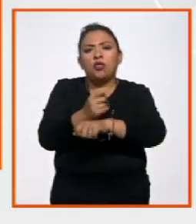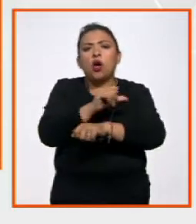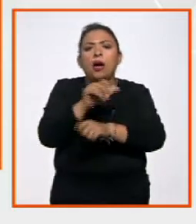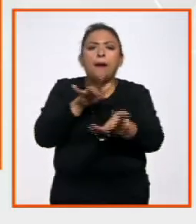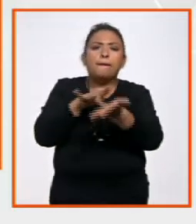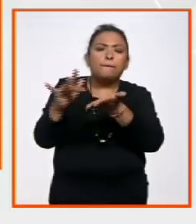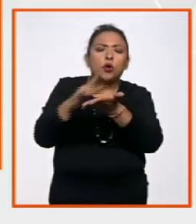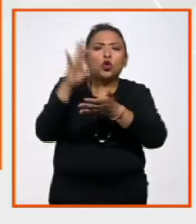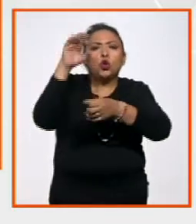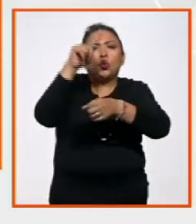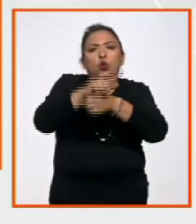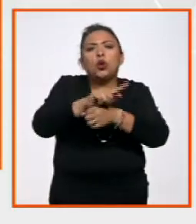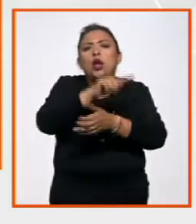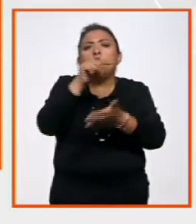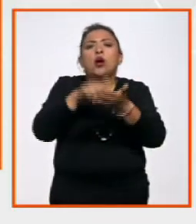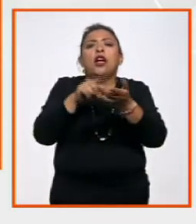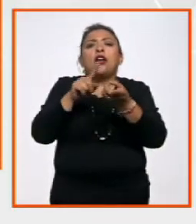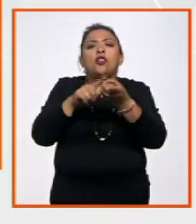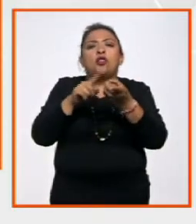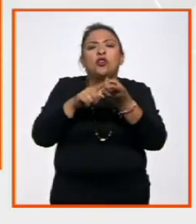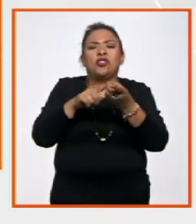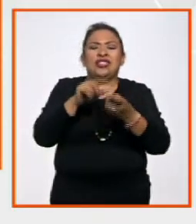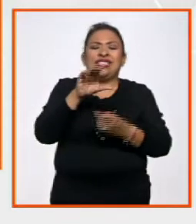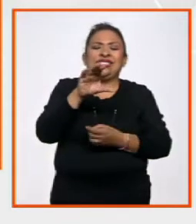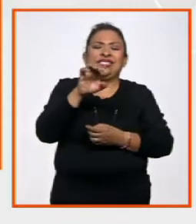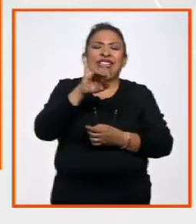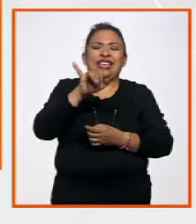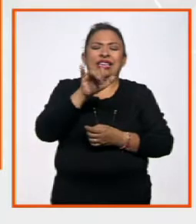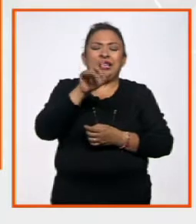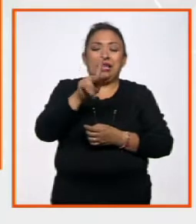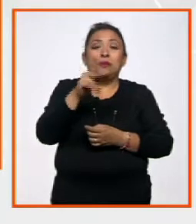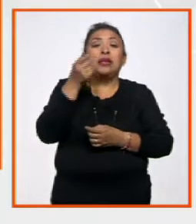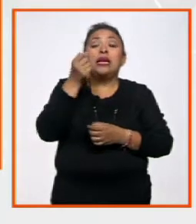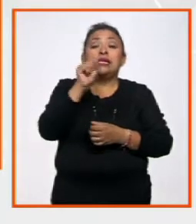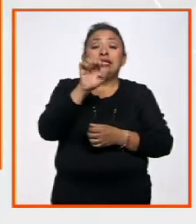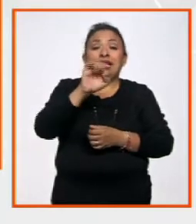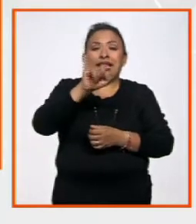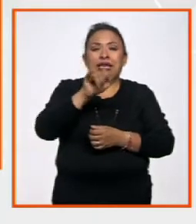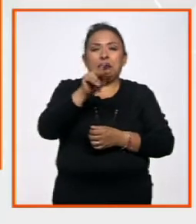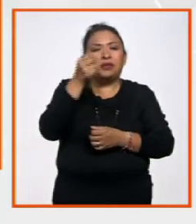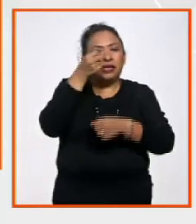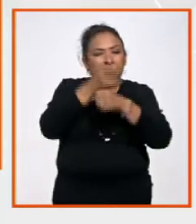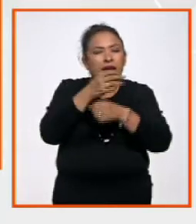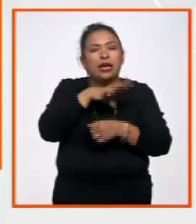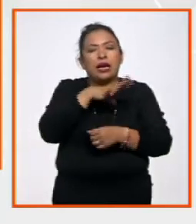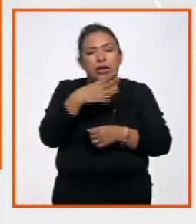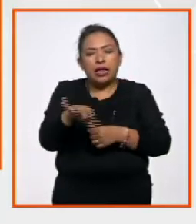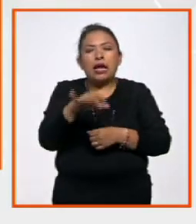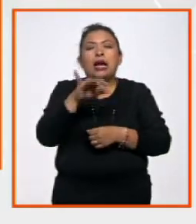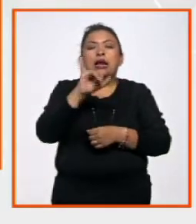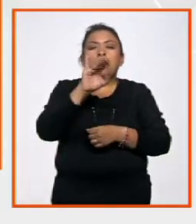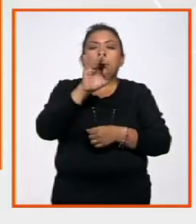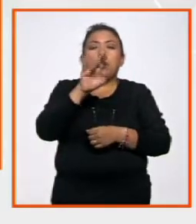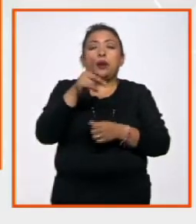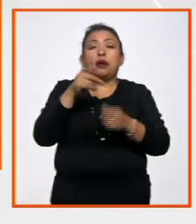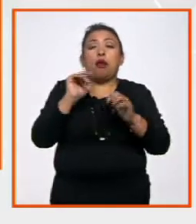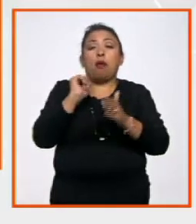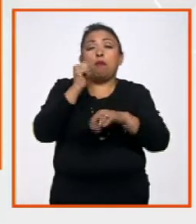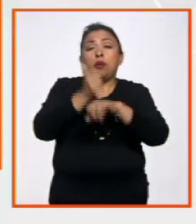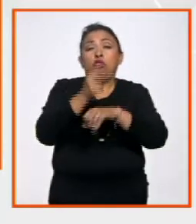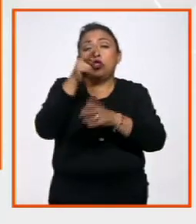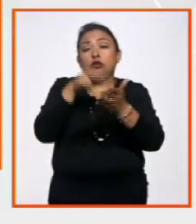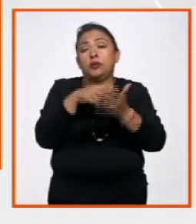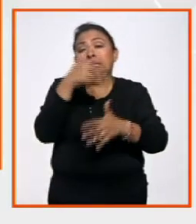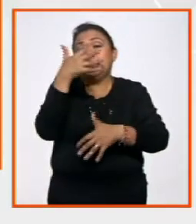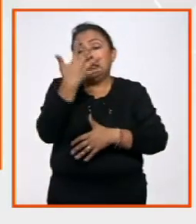cooperación cultural en la CEGIP. ¿Qué es la CEGIP? Bueno, es la Secretaría General Iberoamericana creada en 2005 y